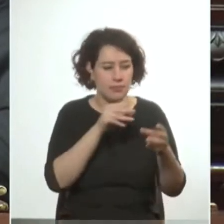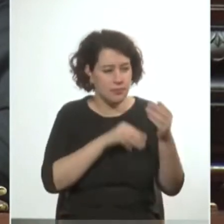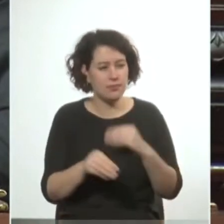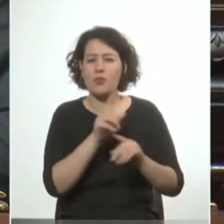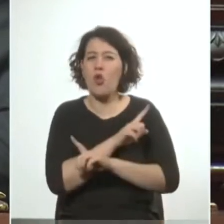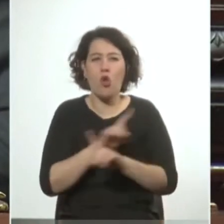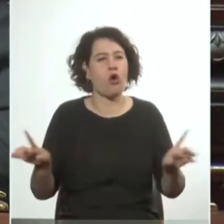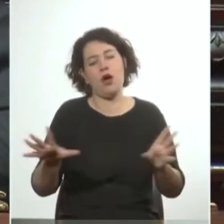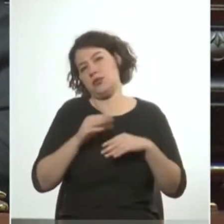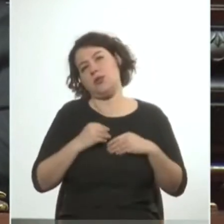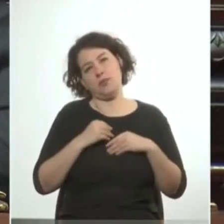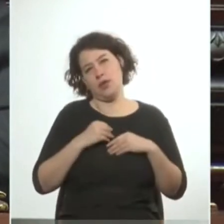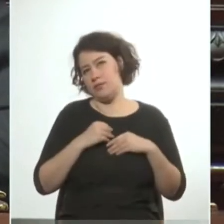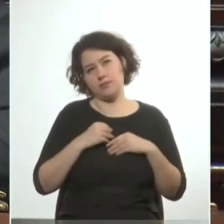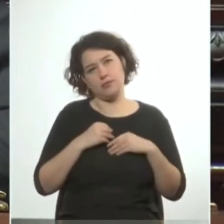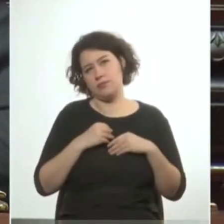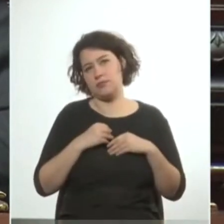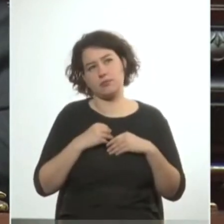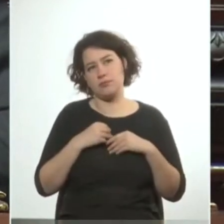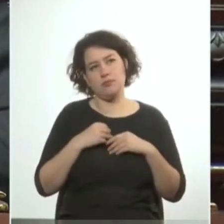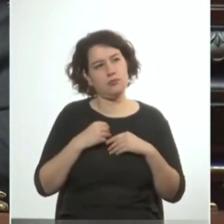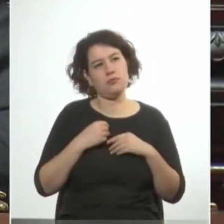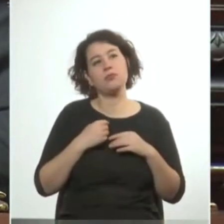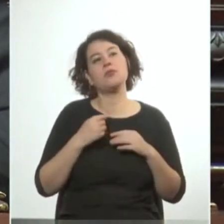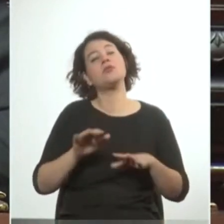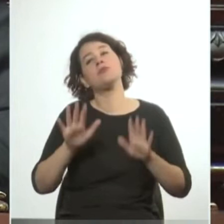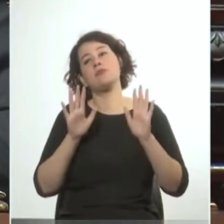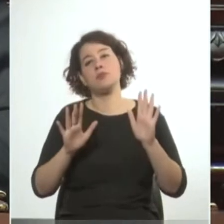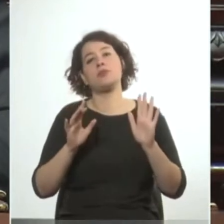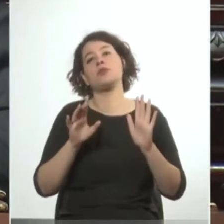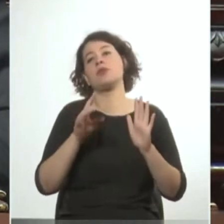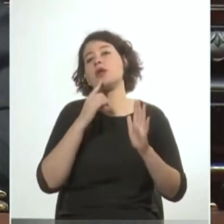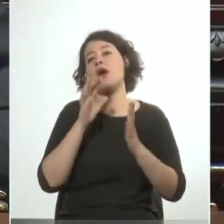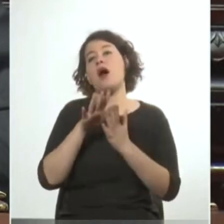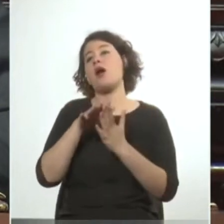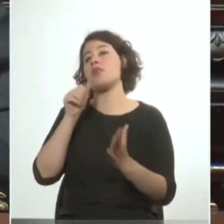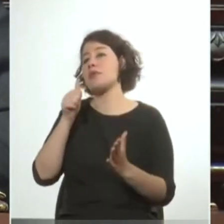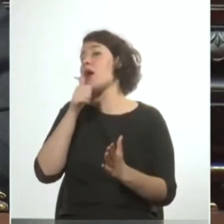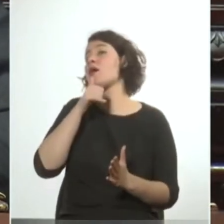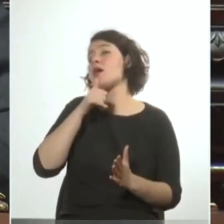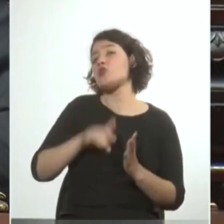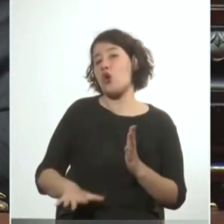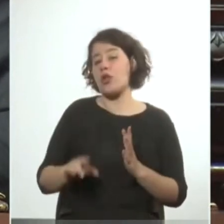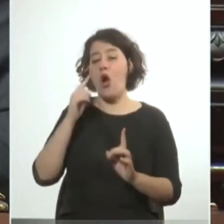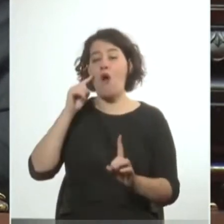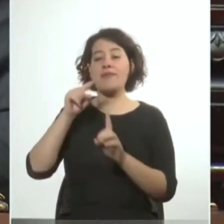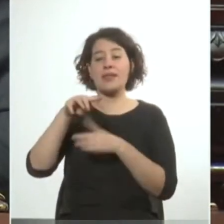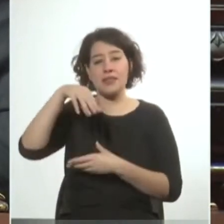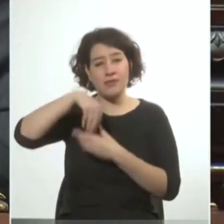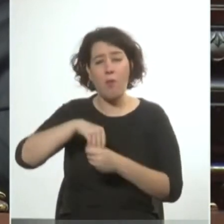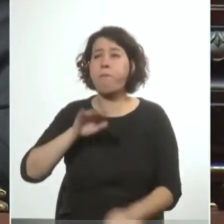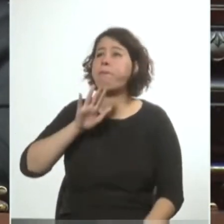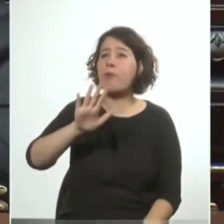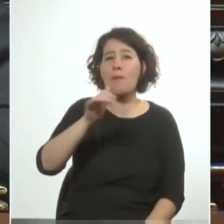inaceptable las interpretaciones que supuestamente tienen contenido histórico objetivo hasta la propia